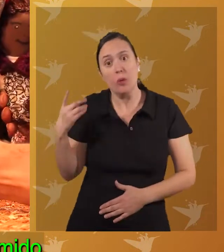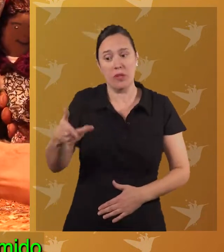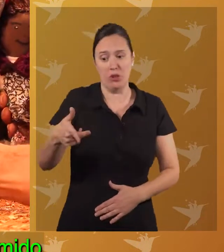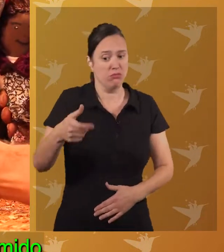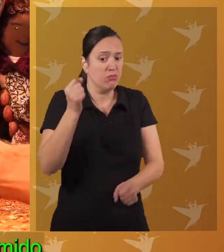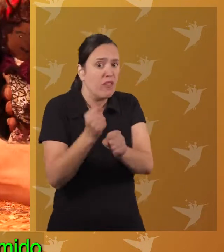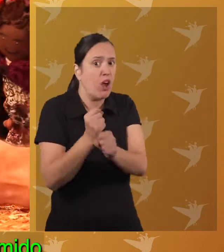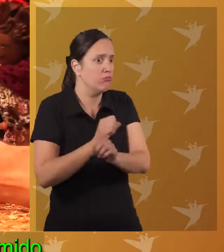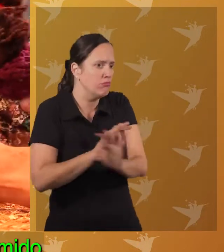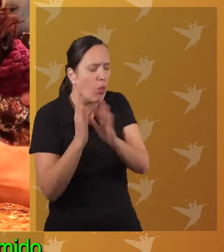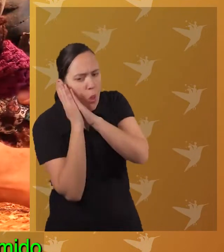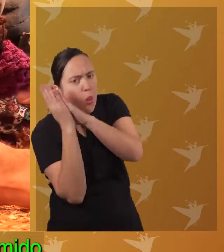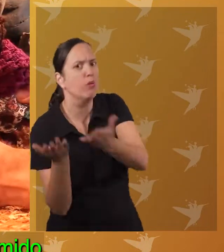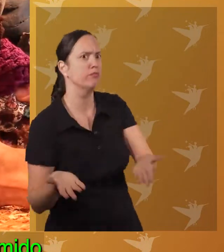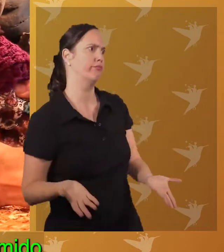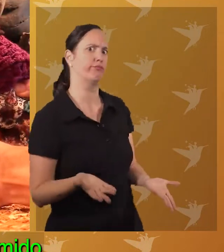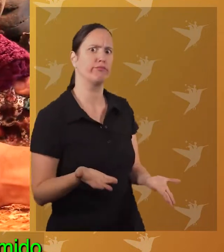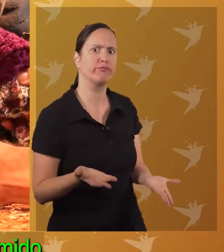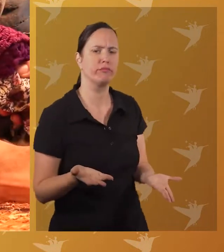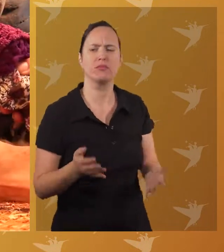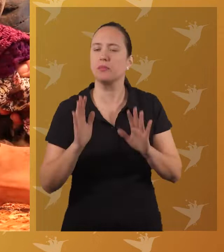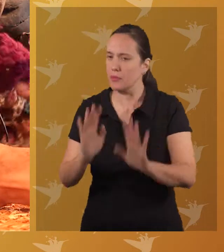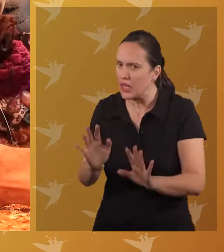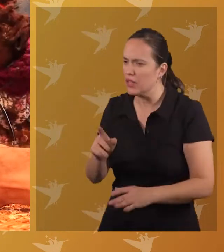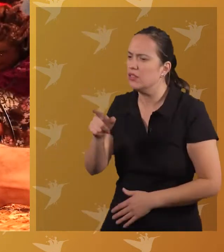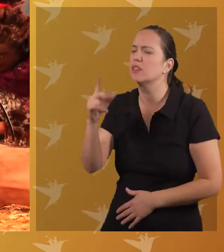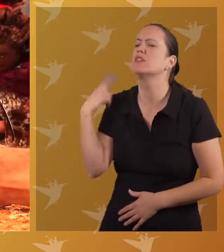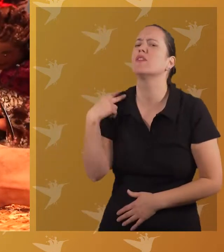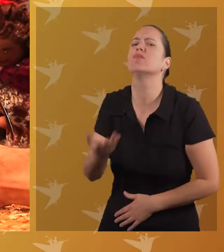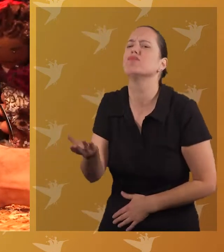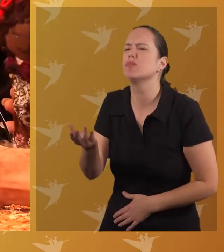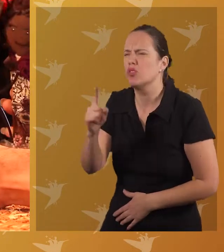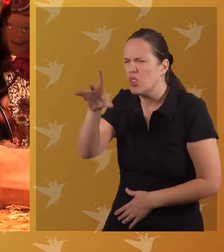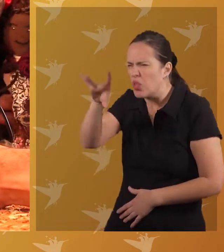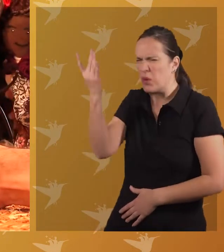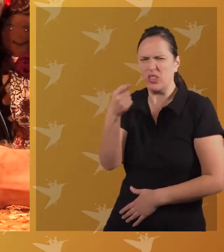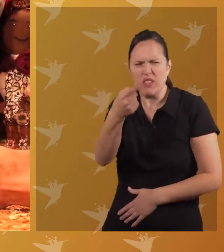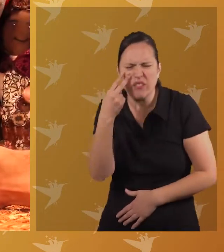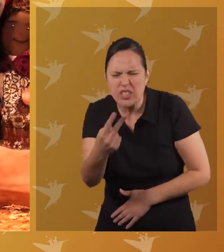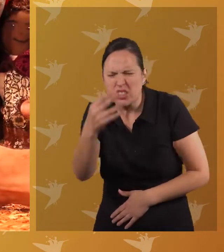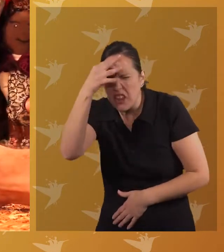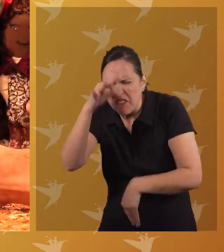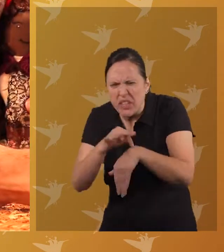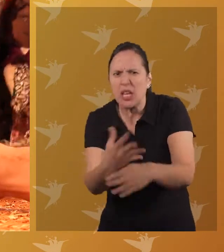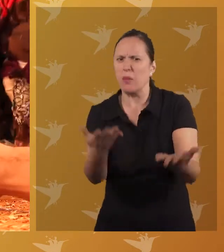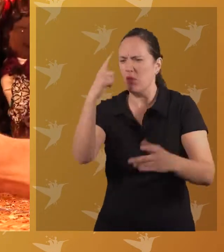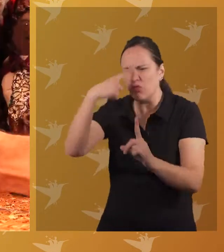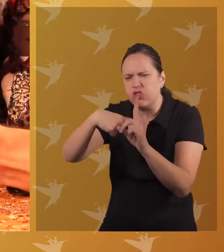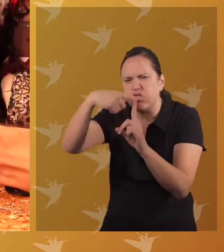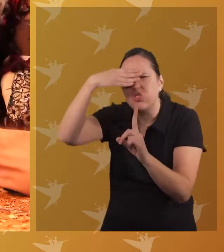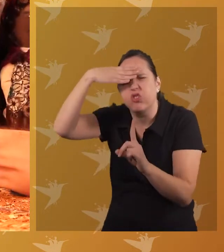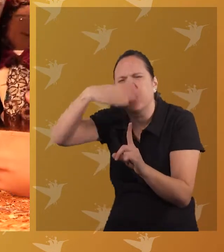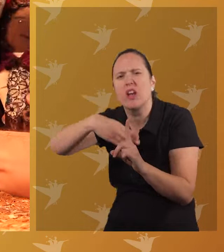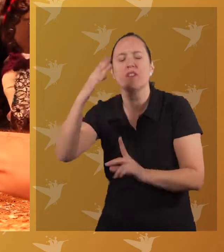que este domingo se ha quedado dormido aquí en pleno trabajo. ¿Capataz? ¿Qué? ¿No se ha dado cuenta que está ardiendo en